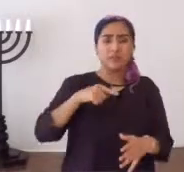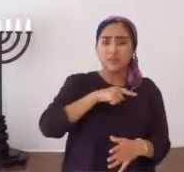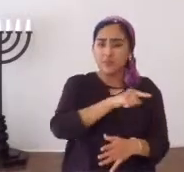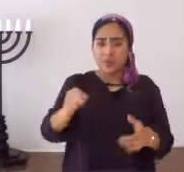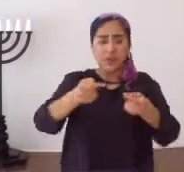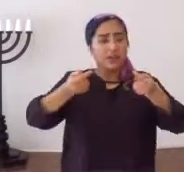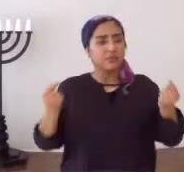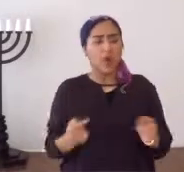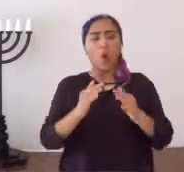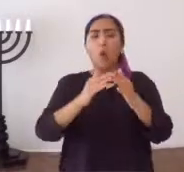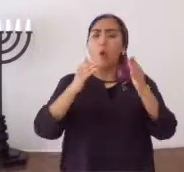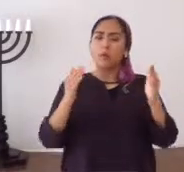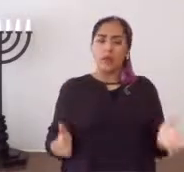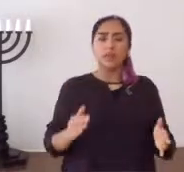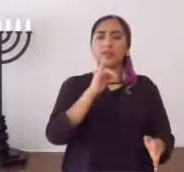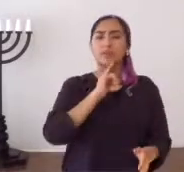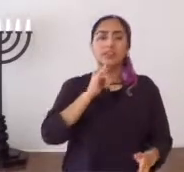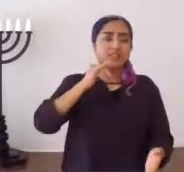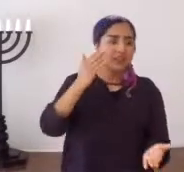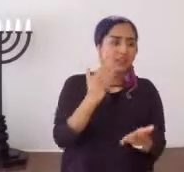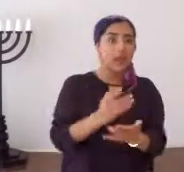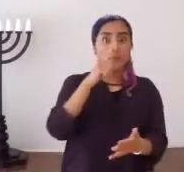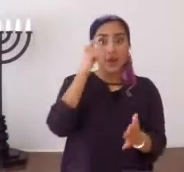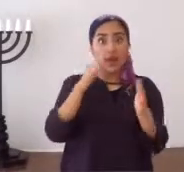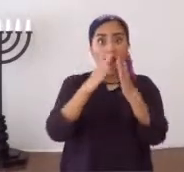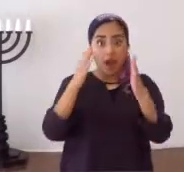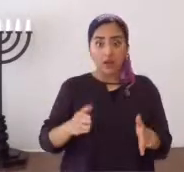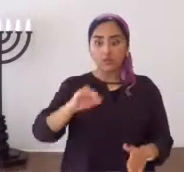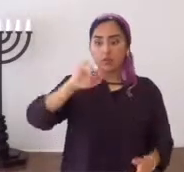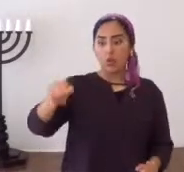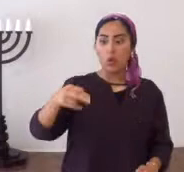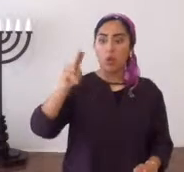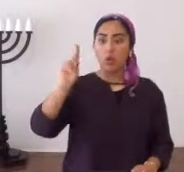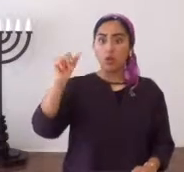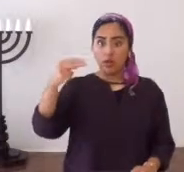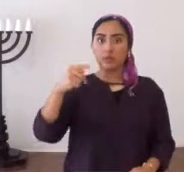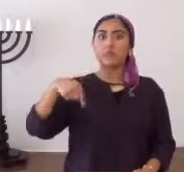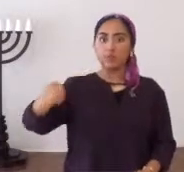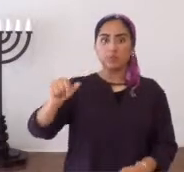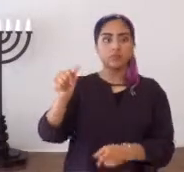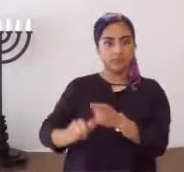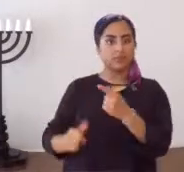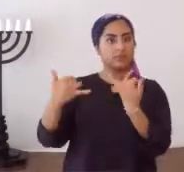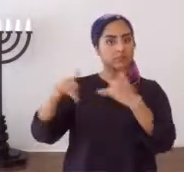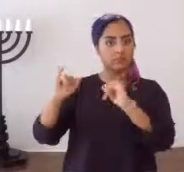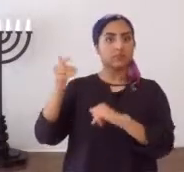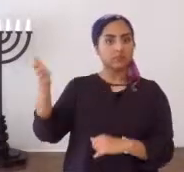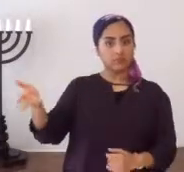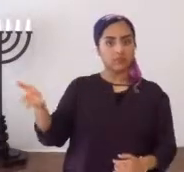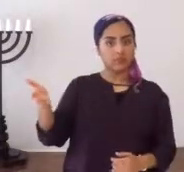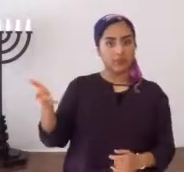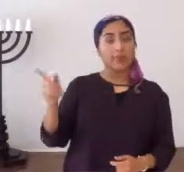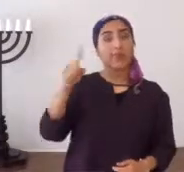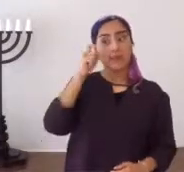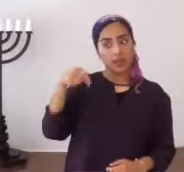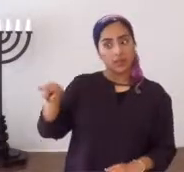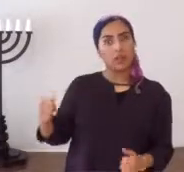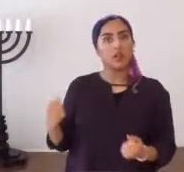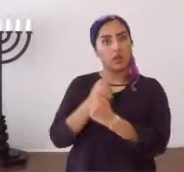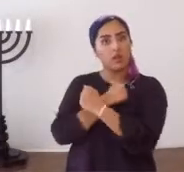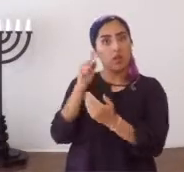basta ya de todas, vuestras abominaciones, oh casa de Israel, porque la casa de Judá, si se circuncida,